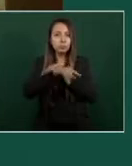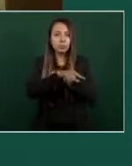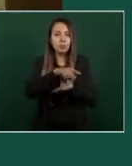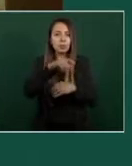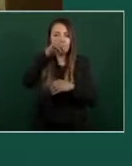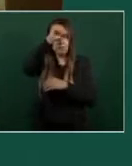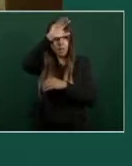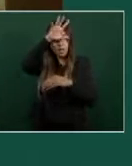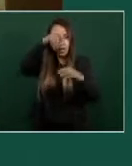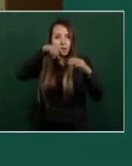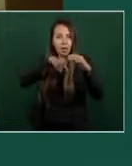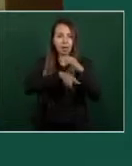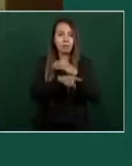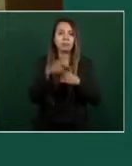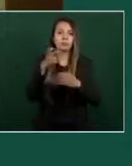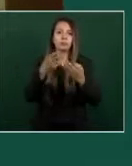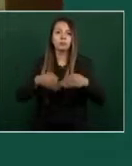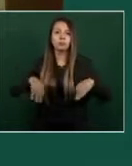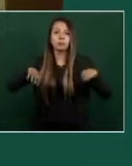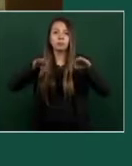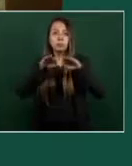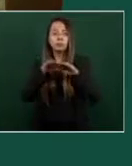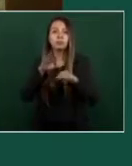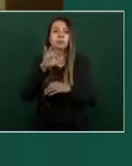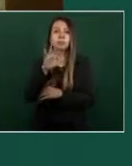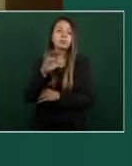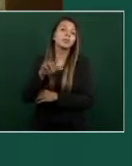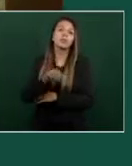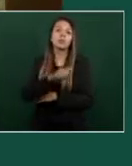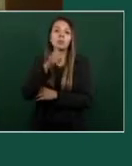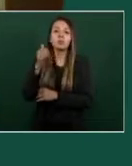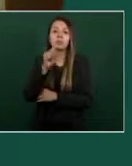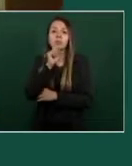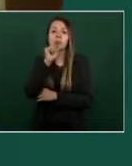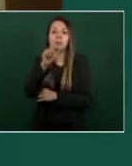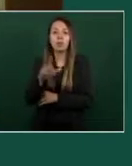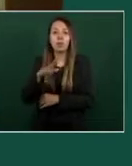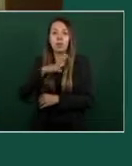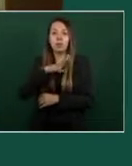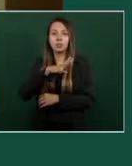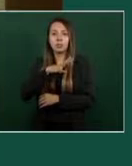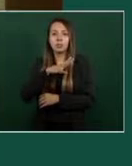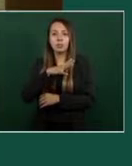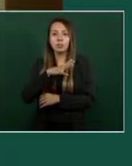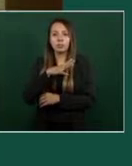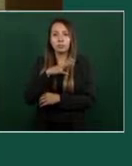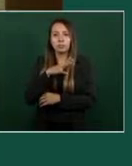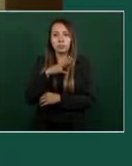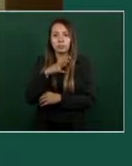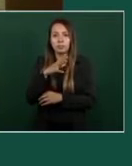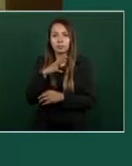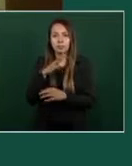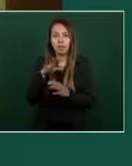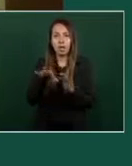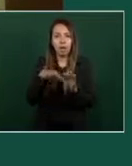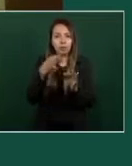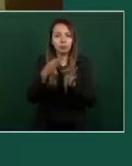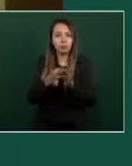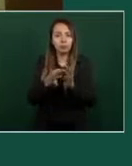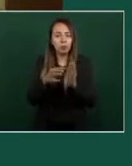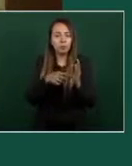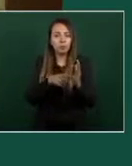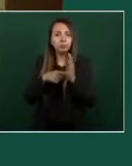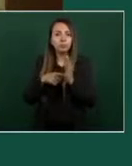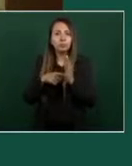Este es un dato muy importante. Además de todo esto, ya se tienen resultados preliminares de los estudios de